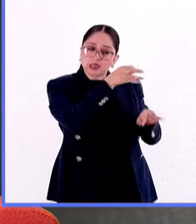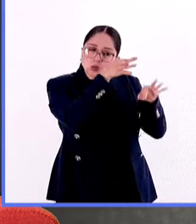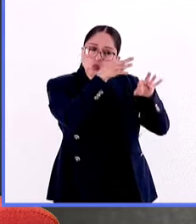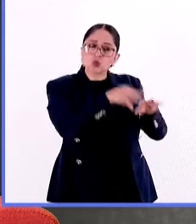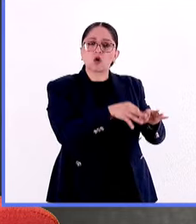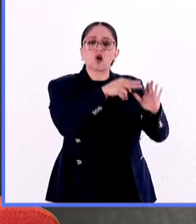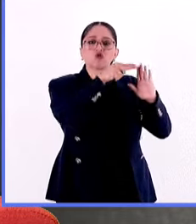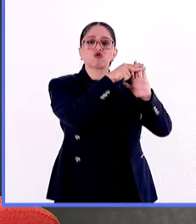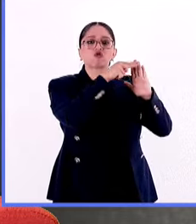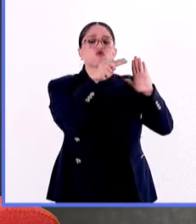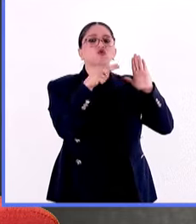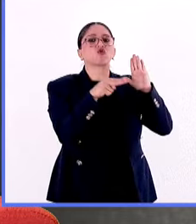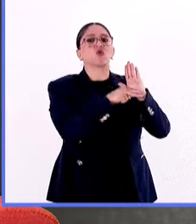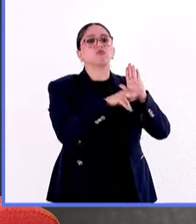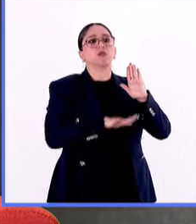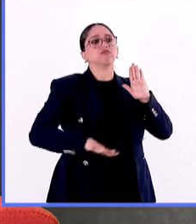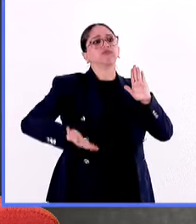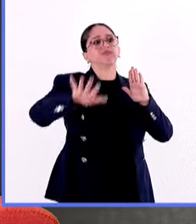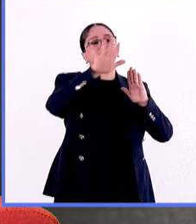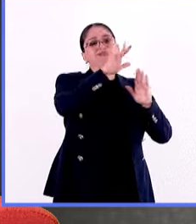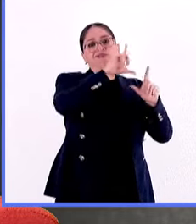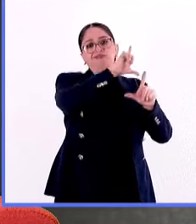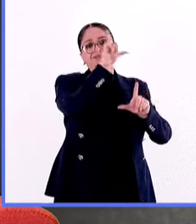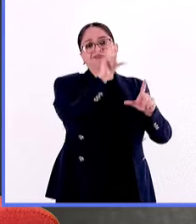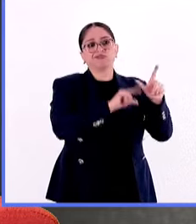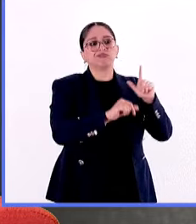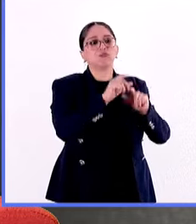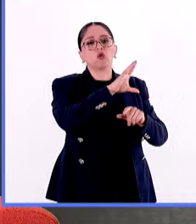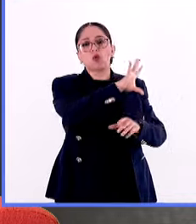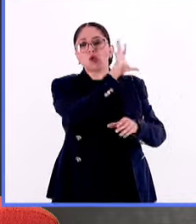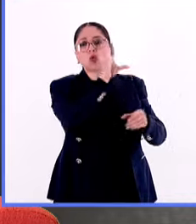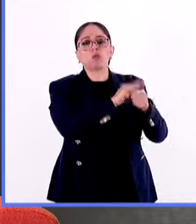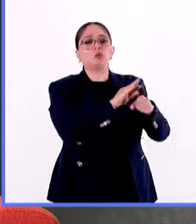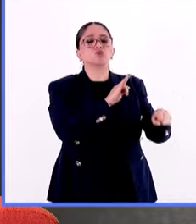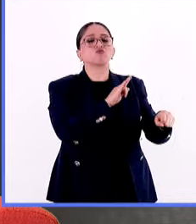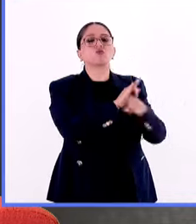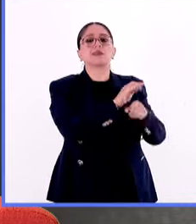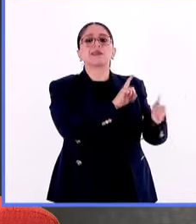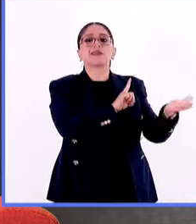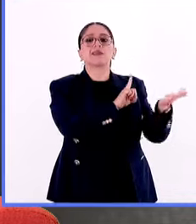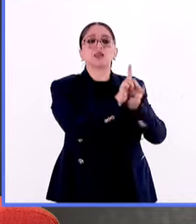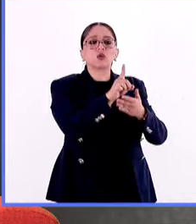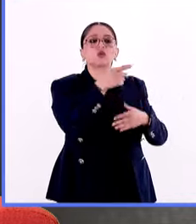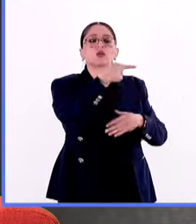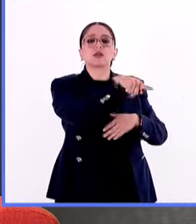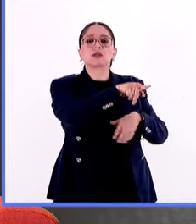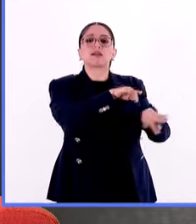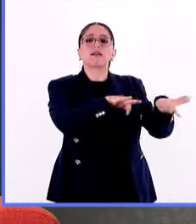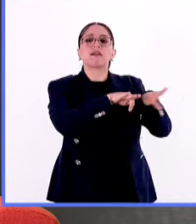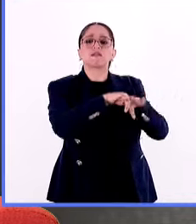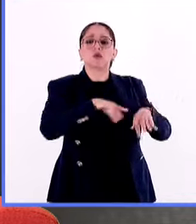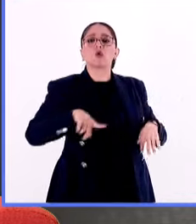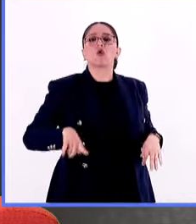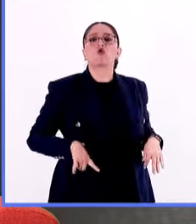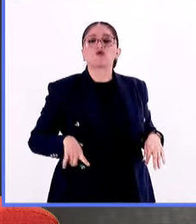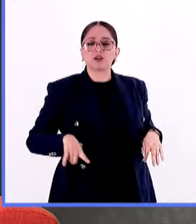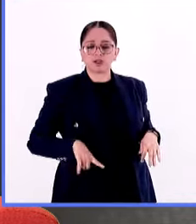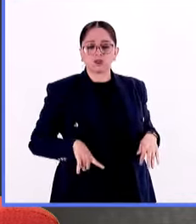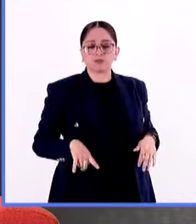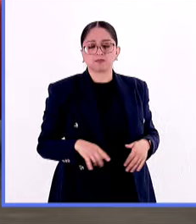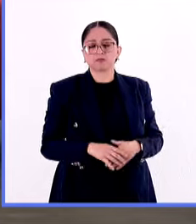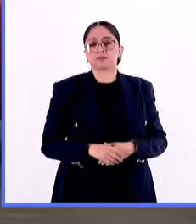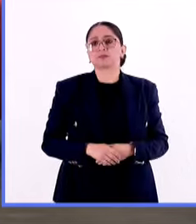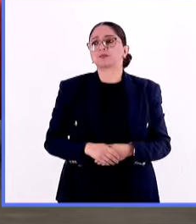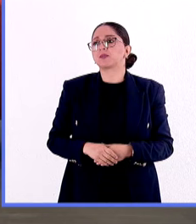que ampara el ejercicio de todos nuestros derechos y el ejercicio de gobierno. Hablemos todavía más de la